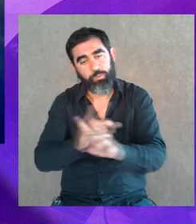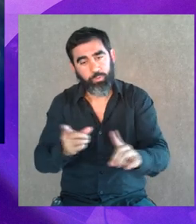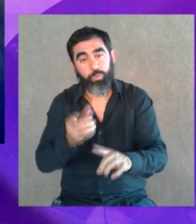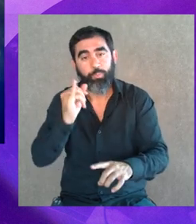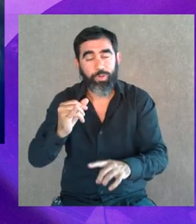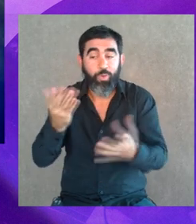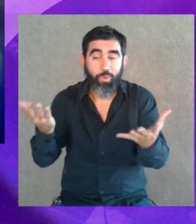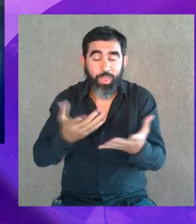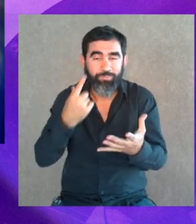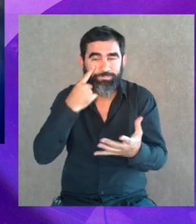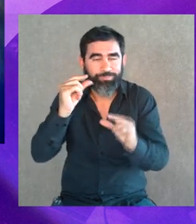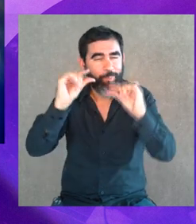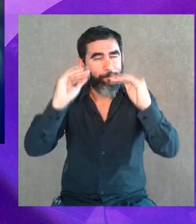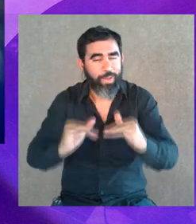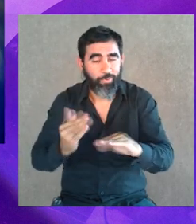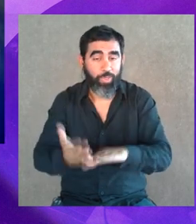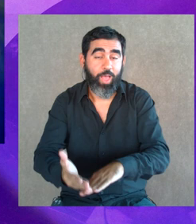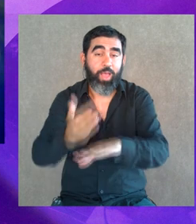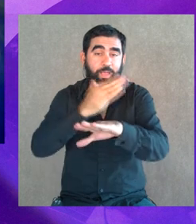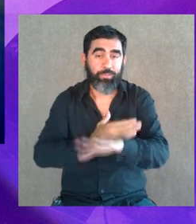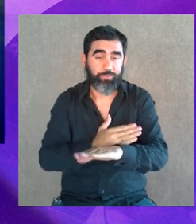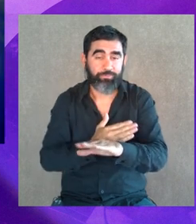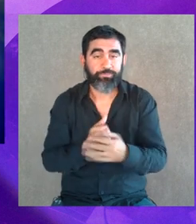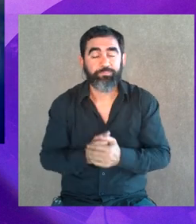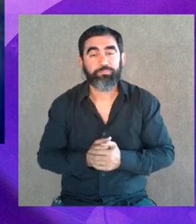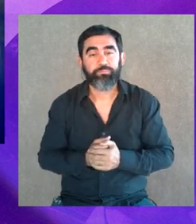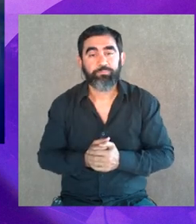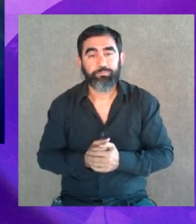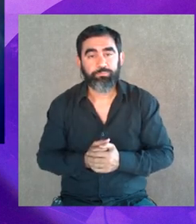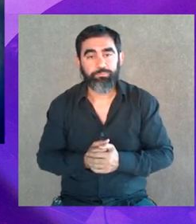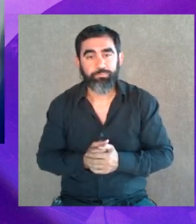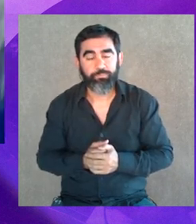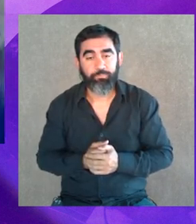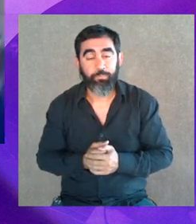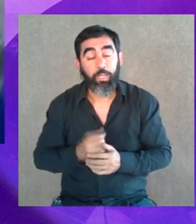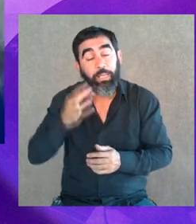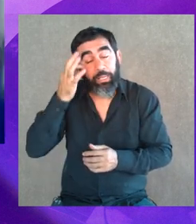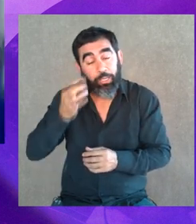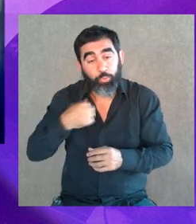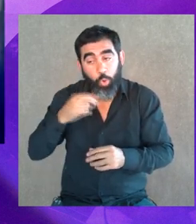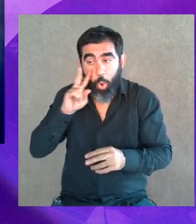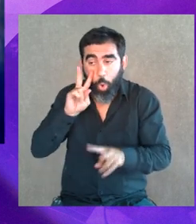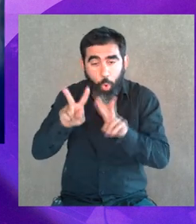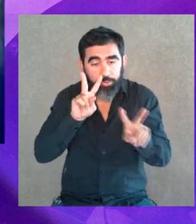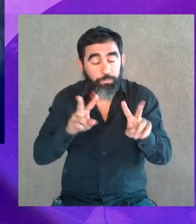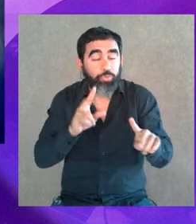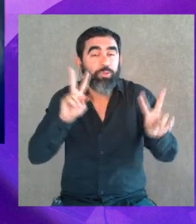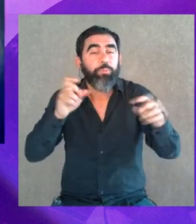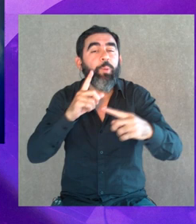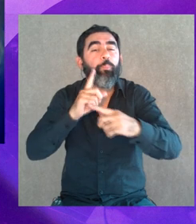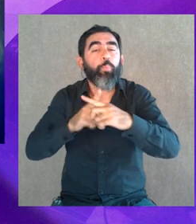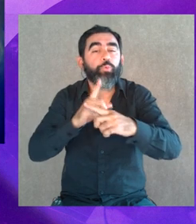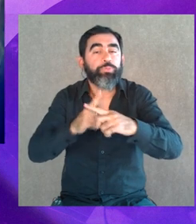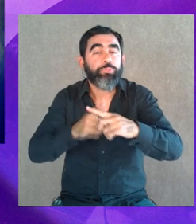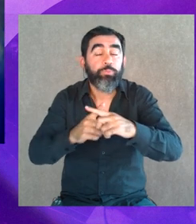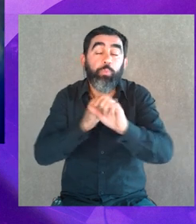pero que se lo tragaban. Los niños, creo que, por lo menos como observación optimista,